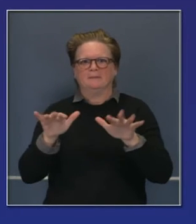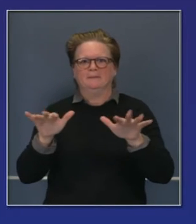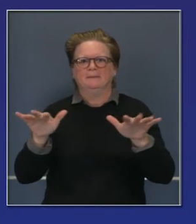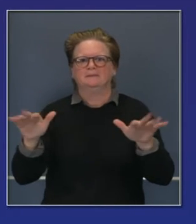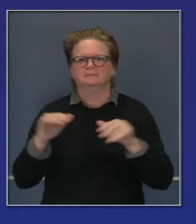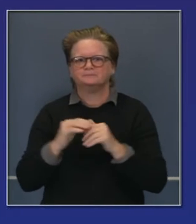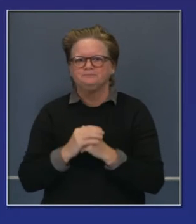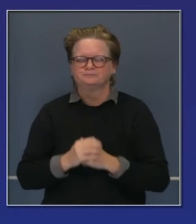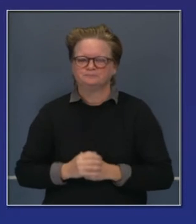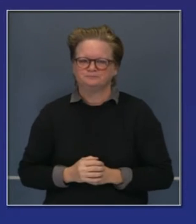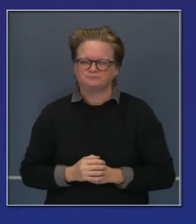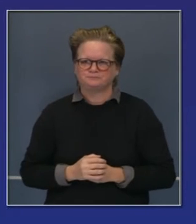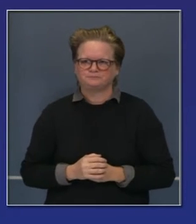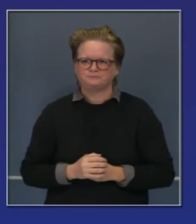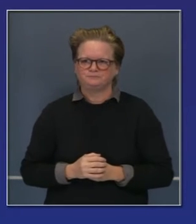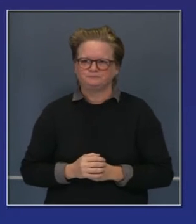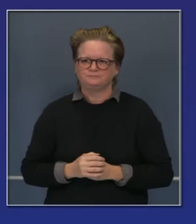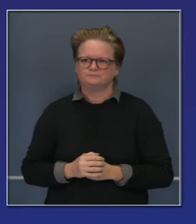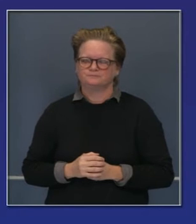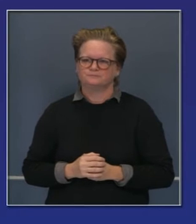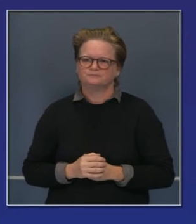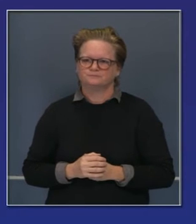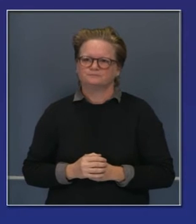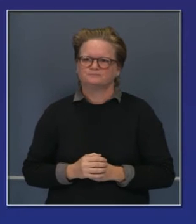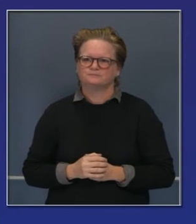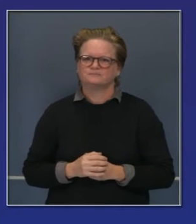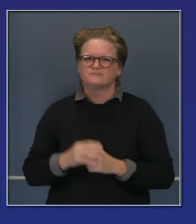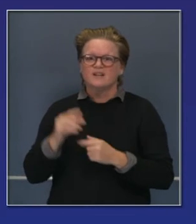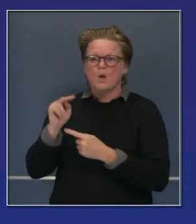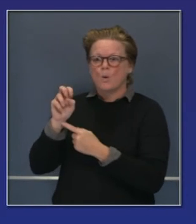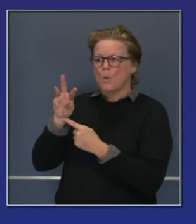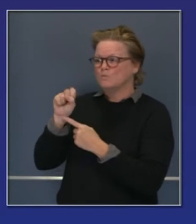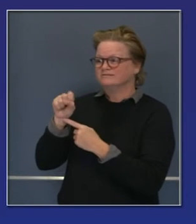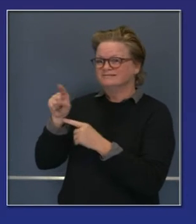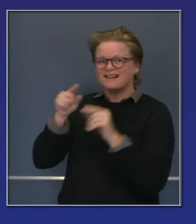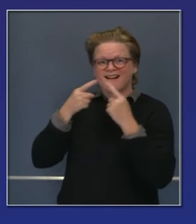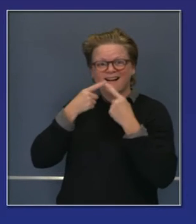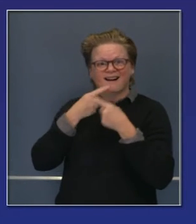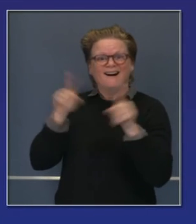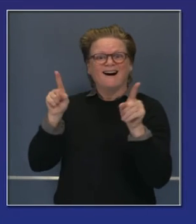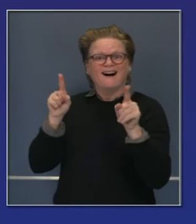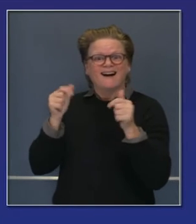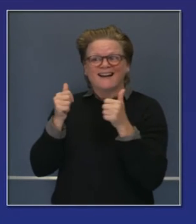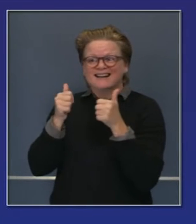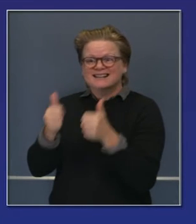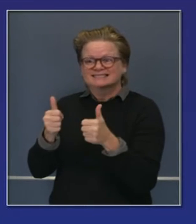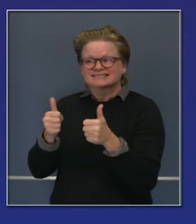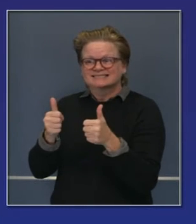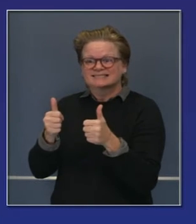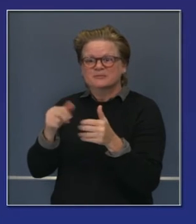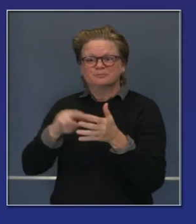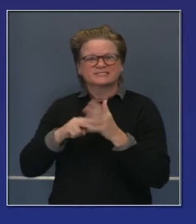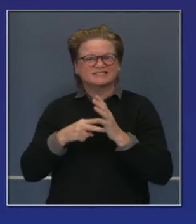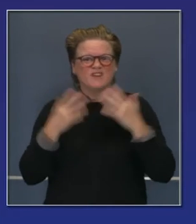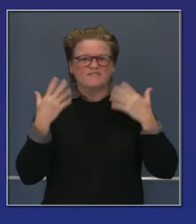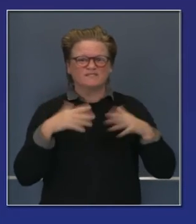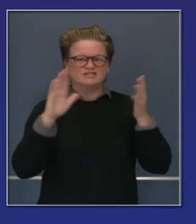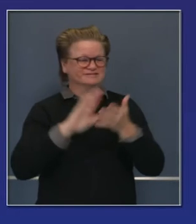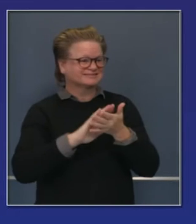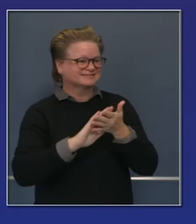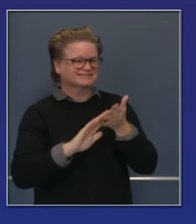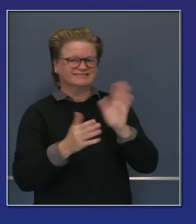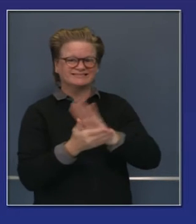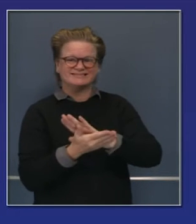ser un aguafiestas, pero quiero ser franco con ustedes sobre la importancia de mantener nuestro cuidado, nuestra